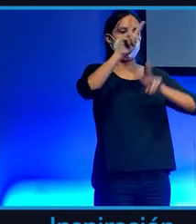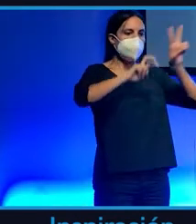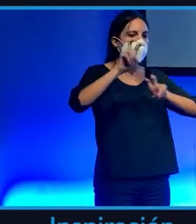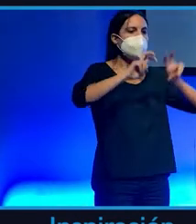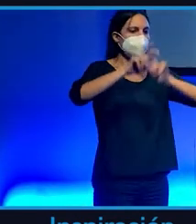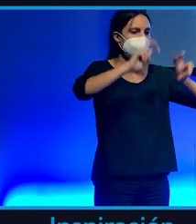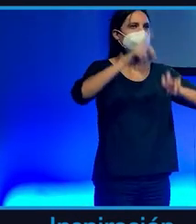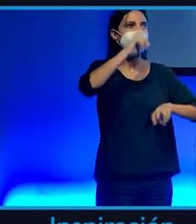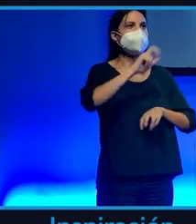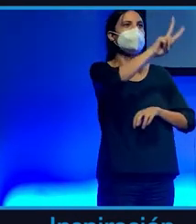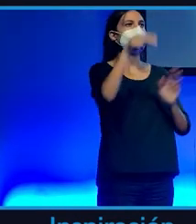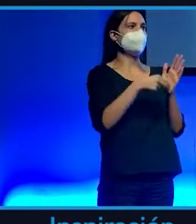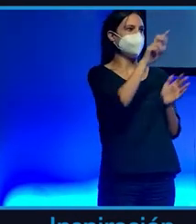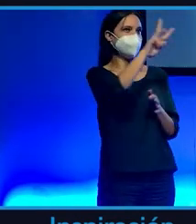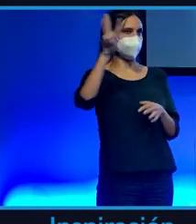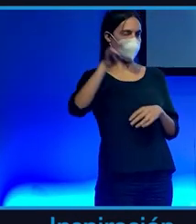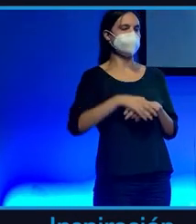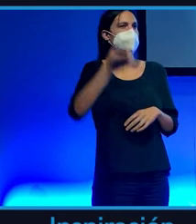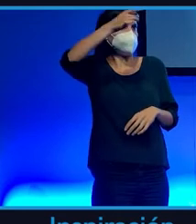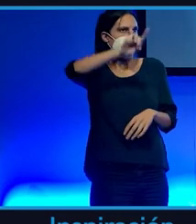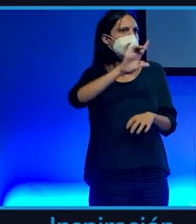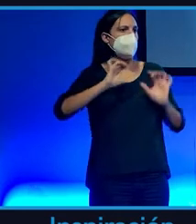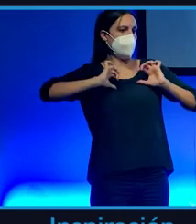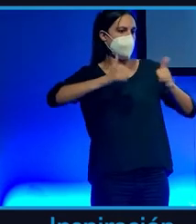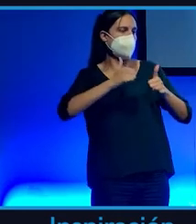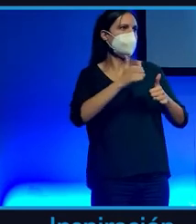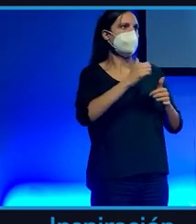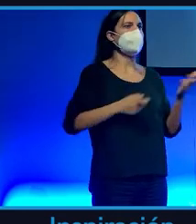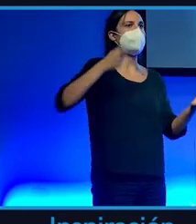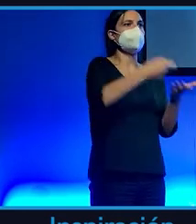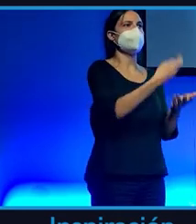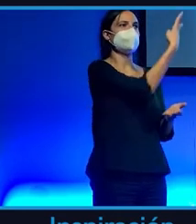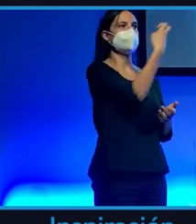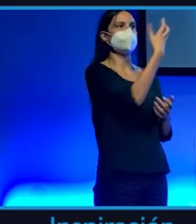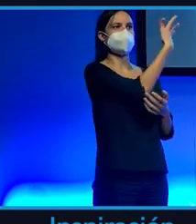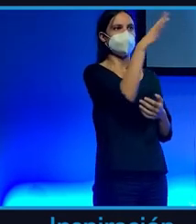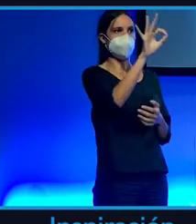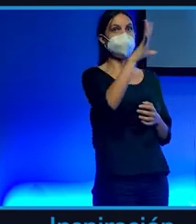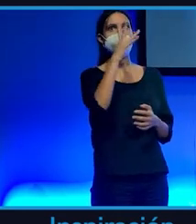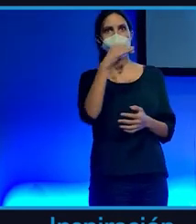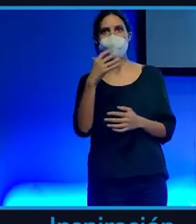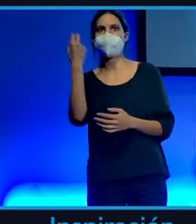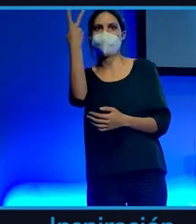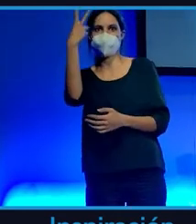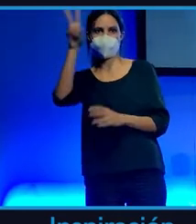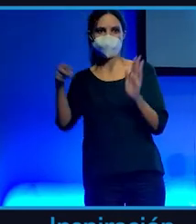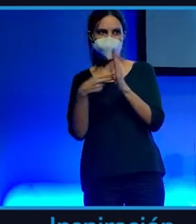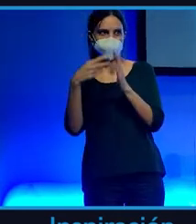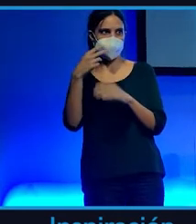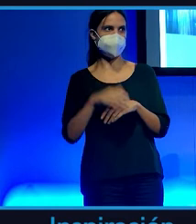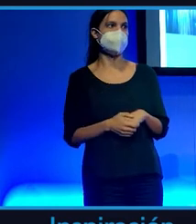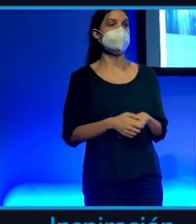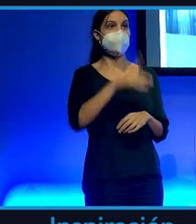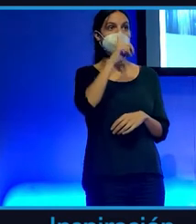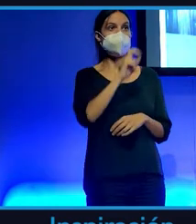incluso a recomendar comprar Bitcoin a 250 que ahora estaba a 62.000. y desde entonces año